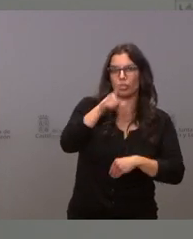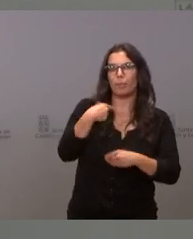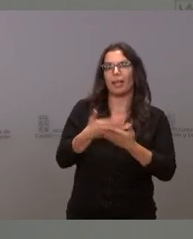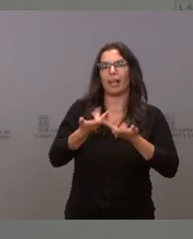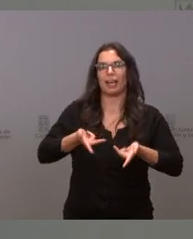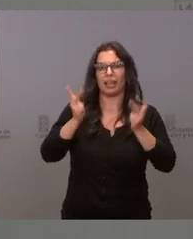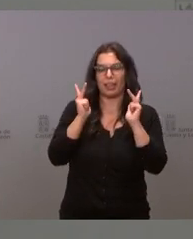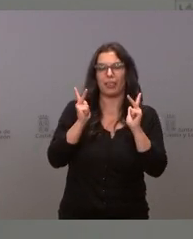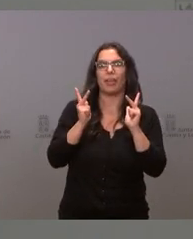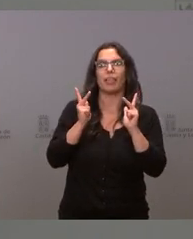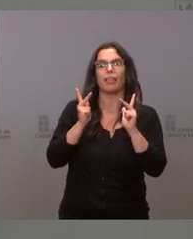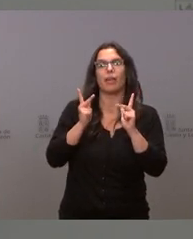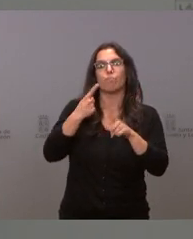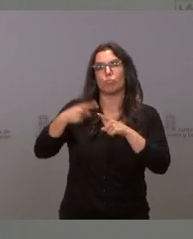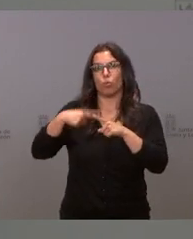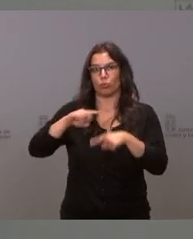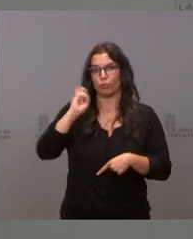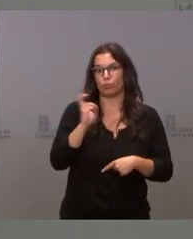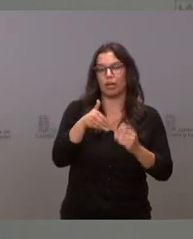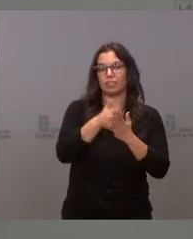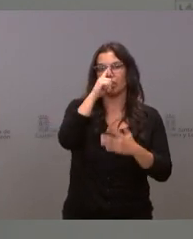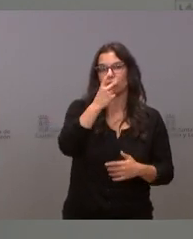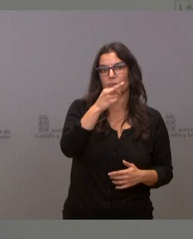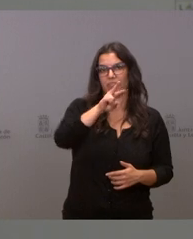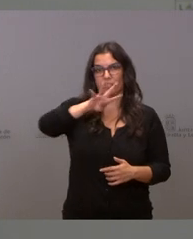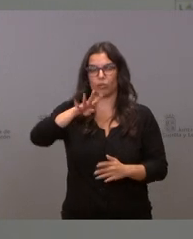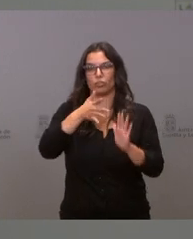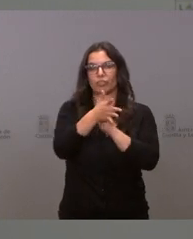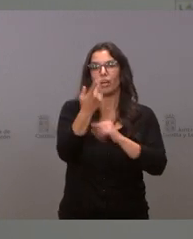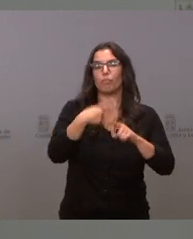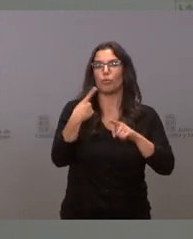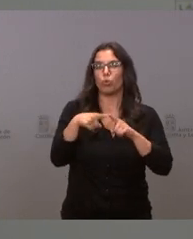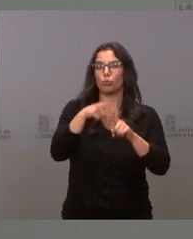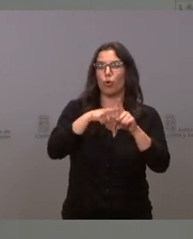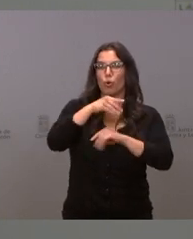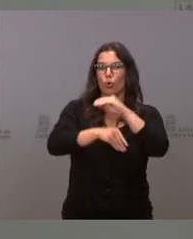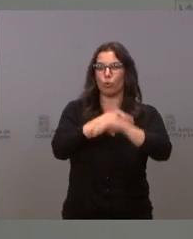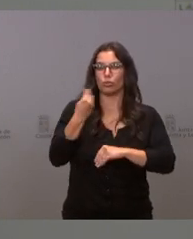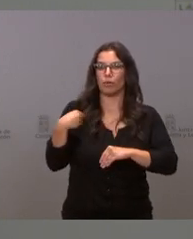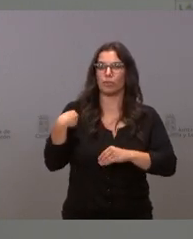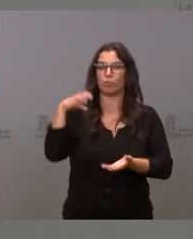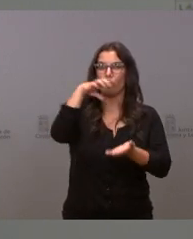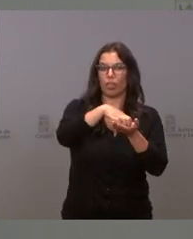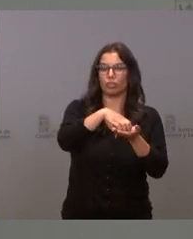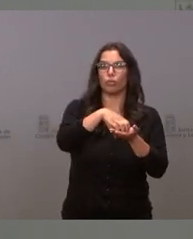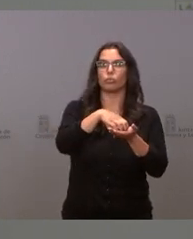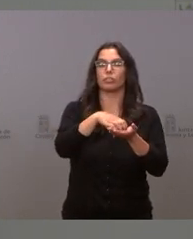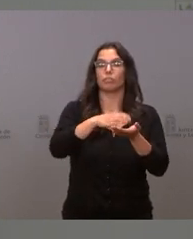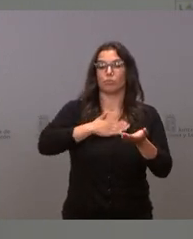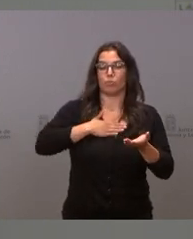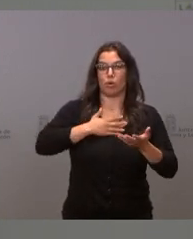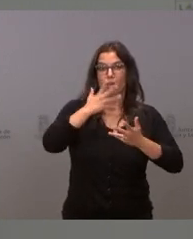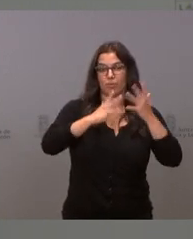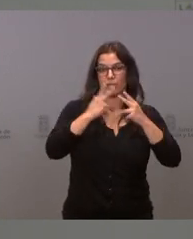Oracle hasta 2024. Se trata de unos productos utilizados por los centros directivos de la Administración, son servicios de soporte